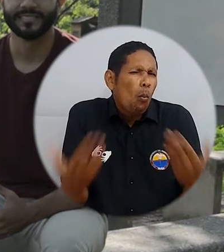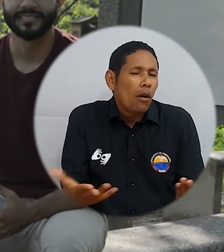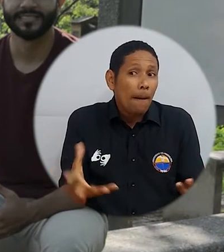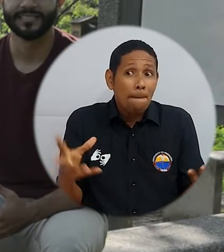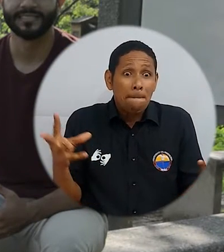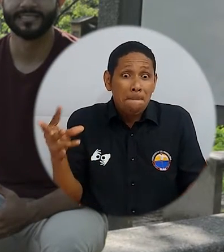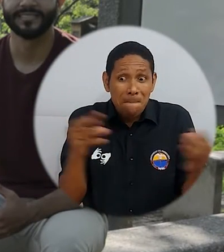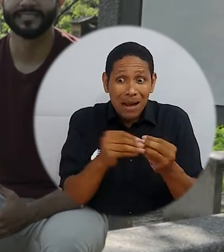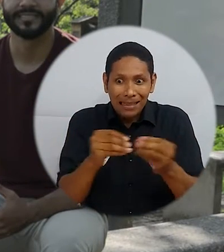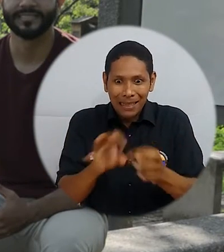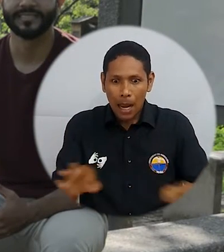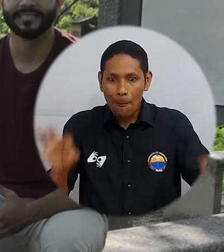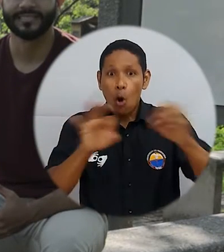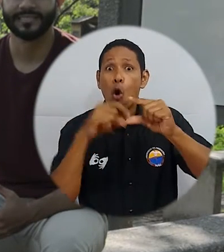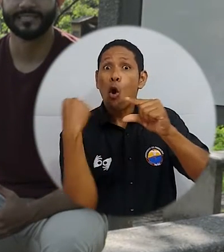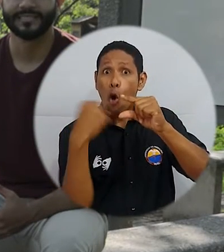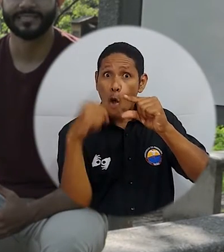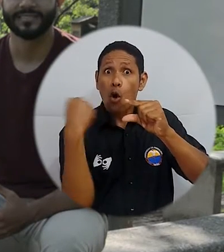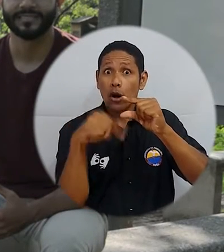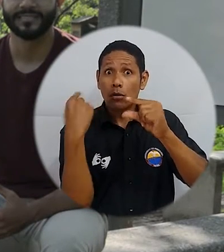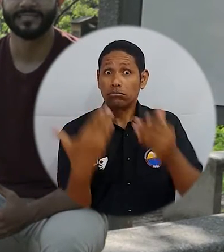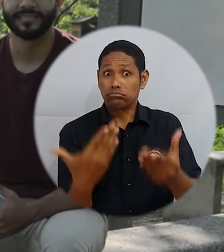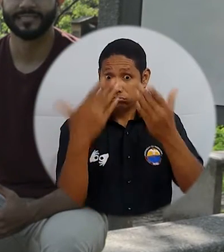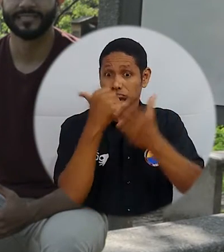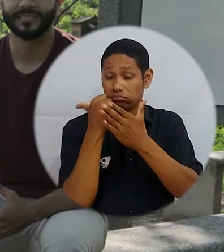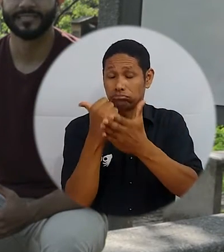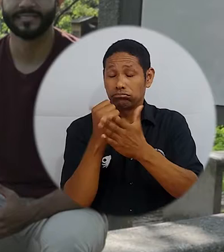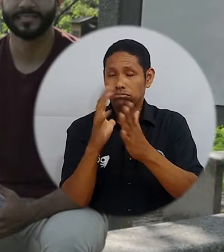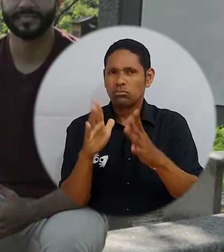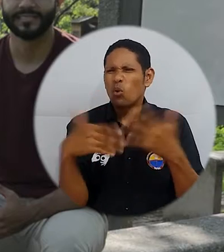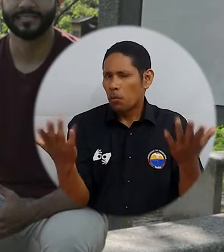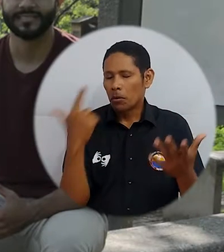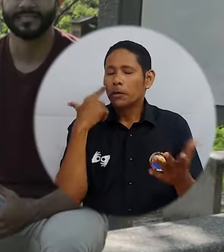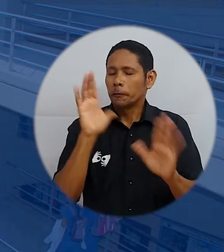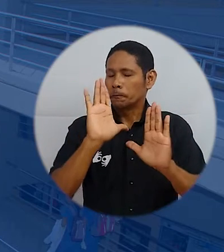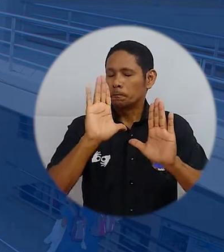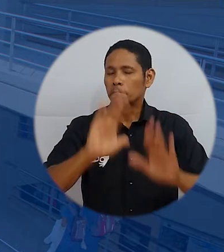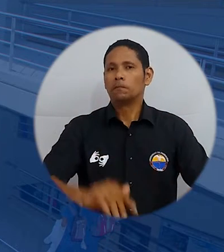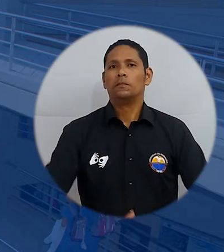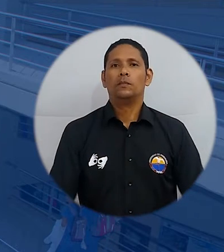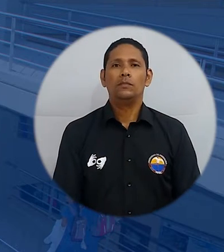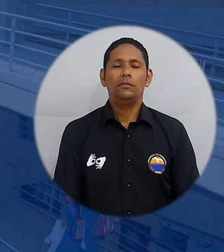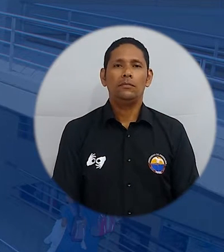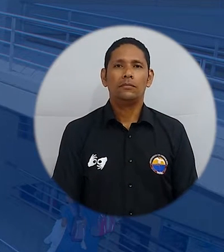aplicativo electrónico y cuál es el papel que juega el correo institucional en esta dinámica.